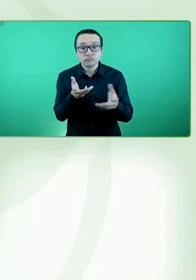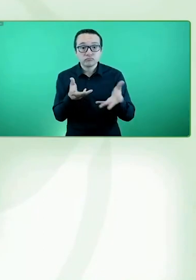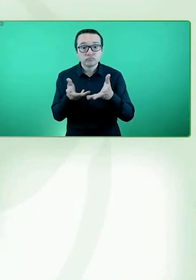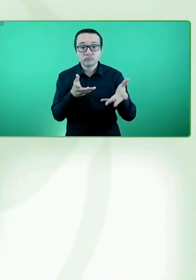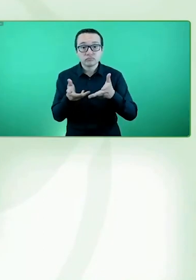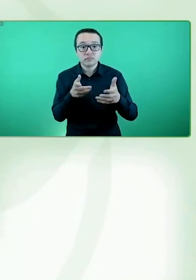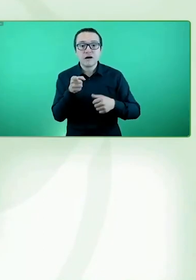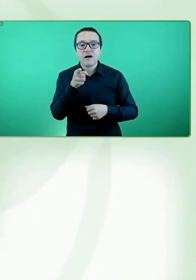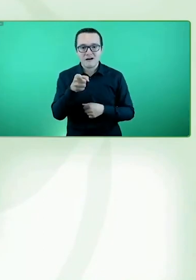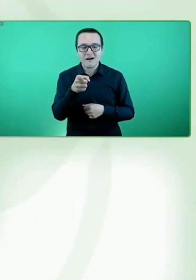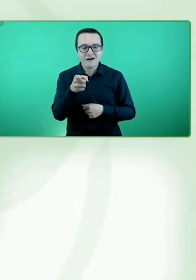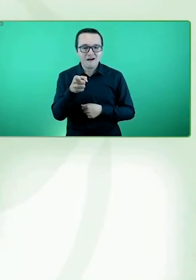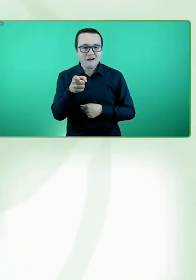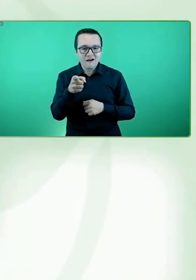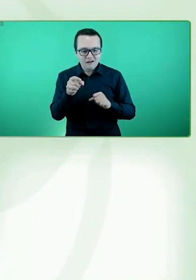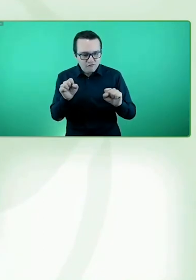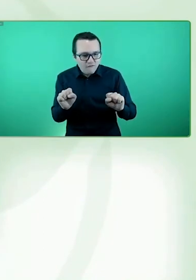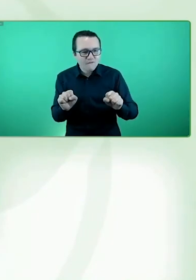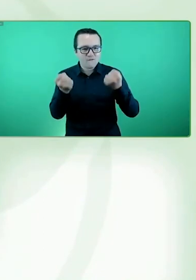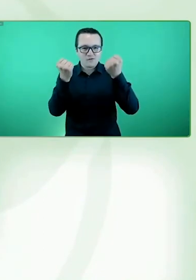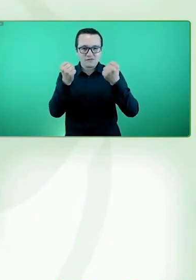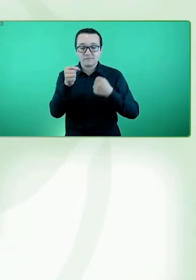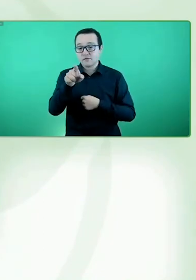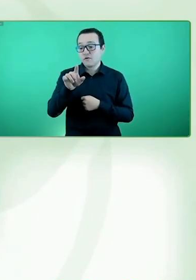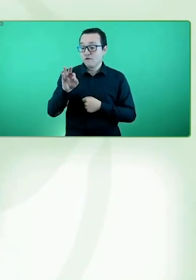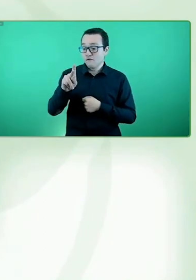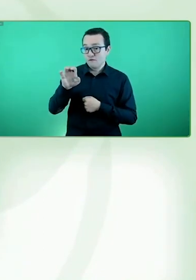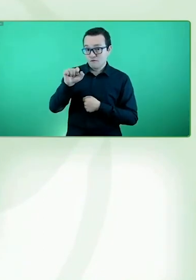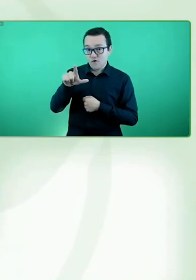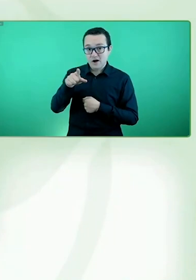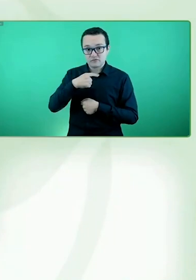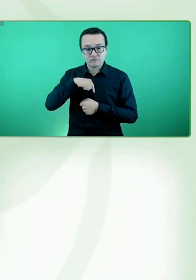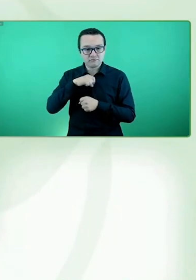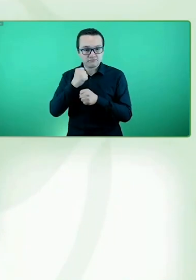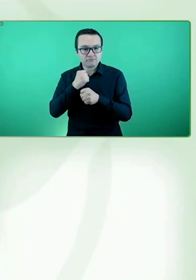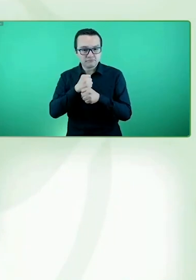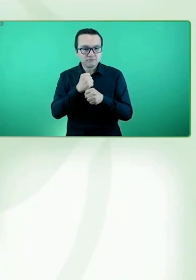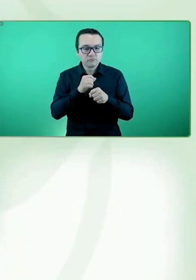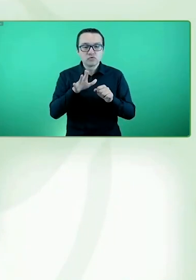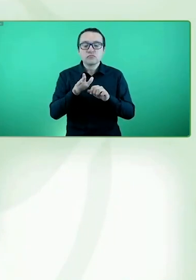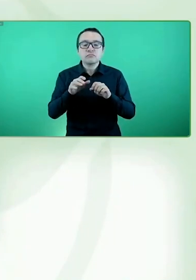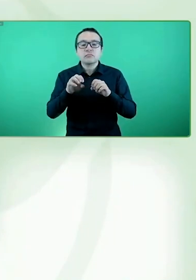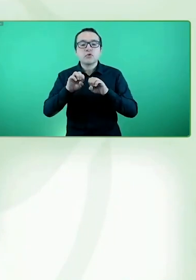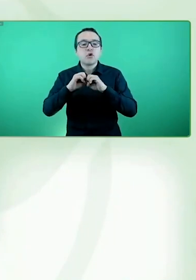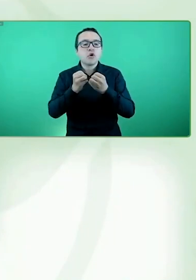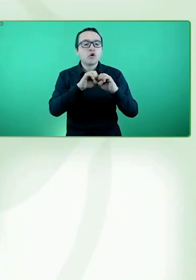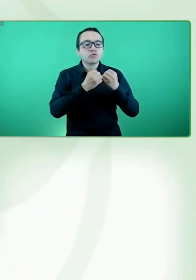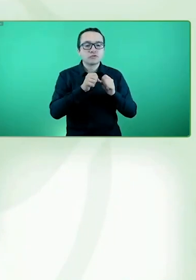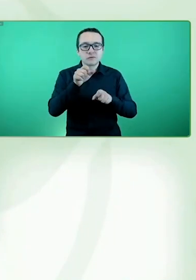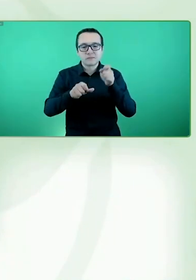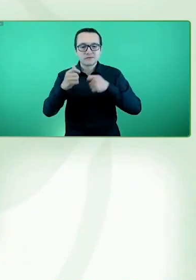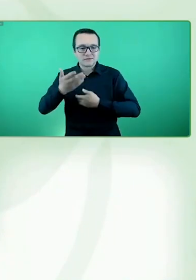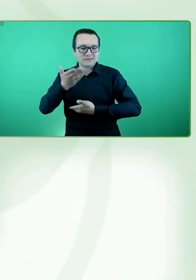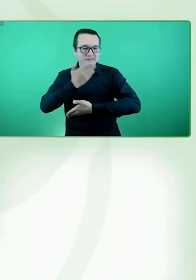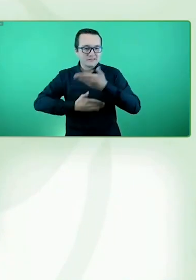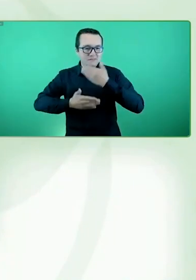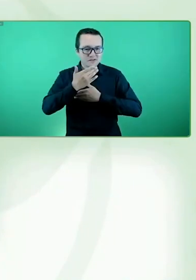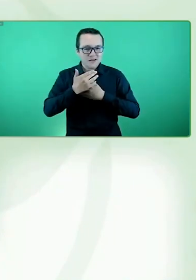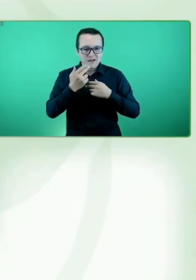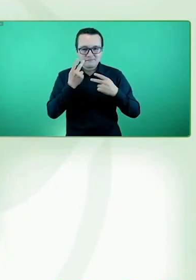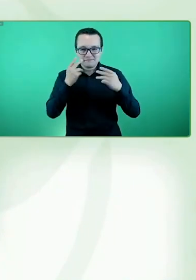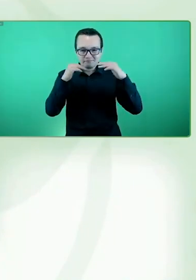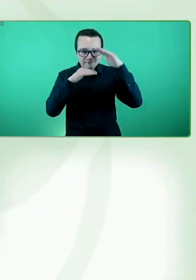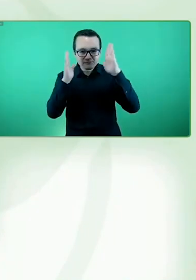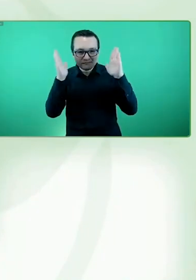FOAL trabajamos con organizaciones de personas con discapacidad visual, pero, evidentemente, lo hacemos